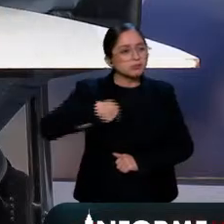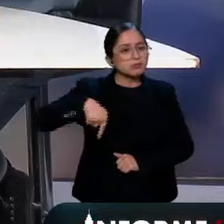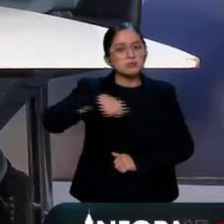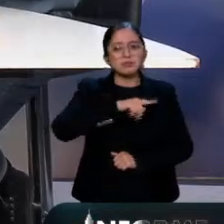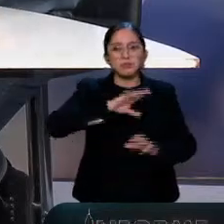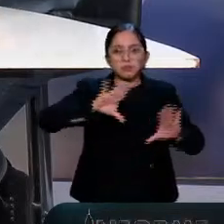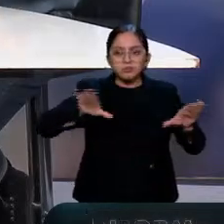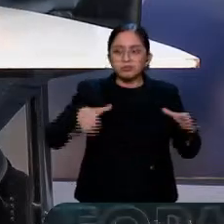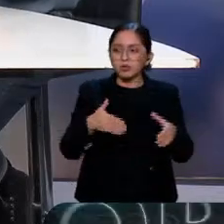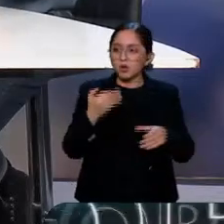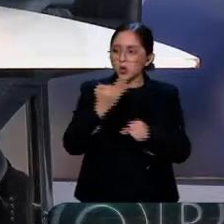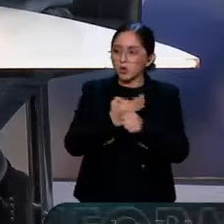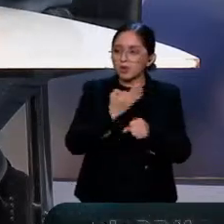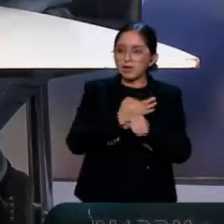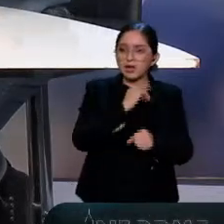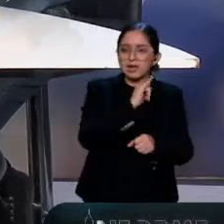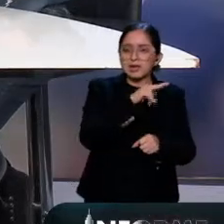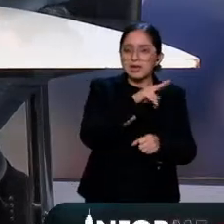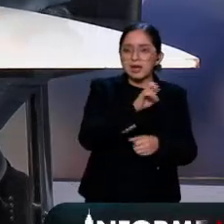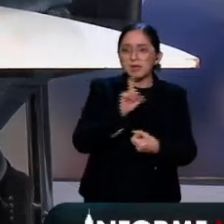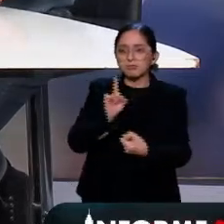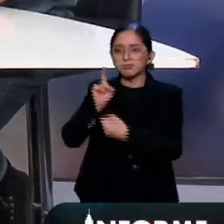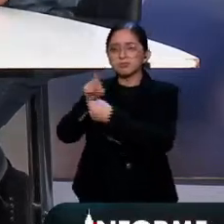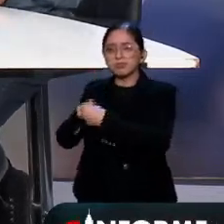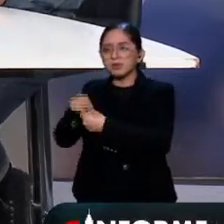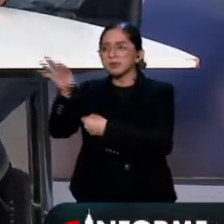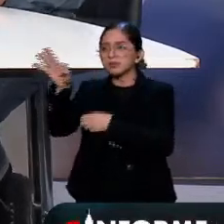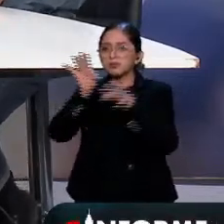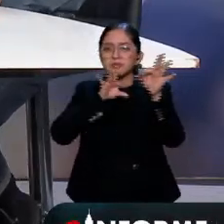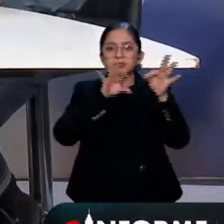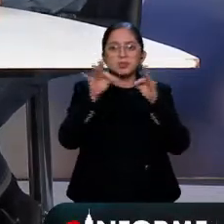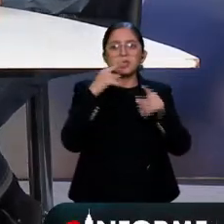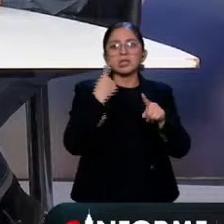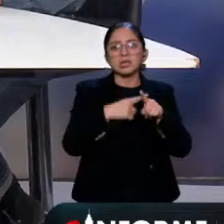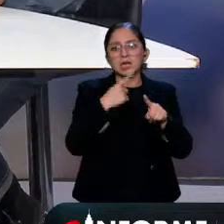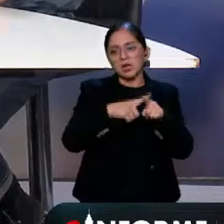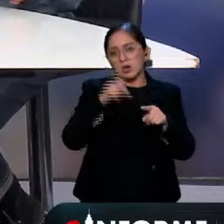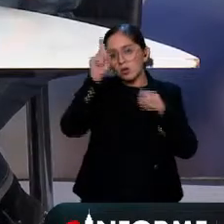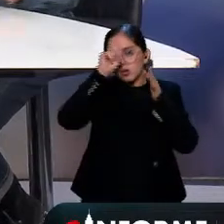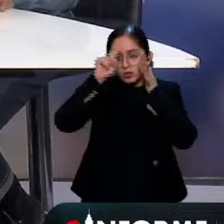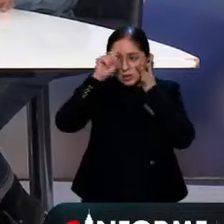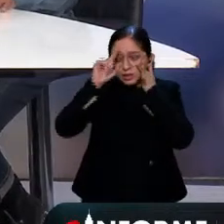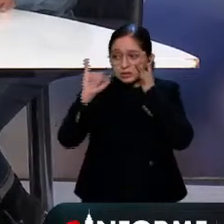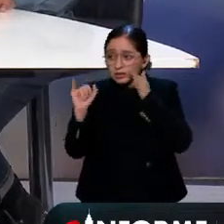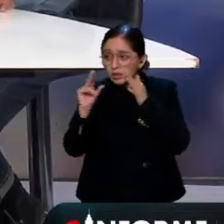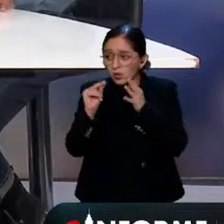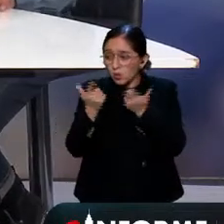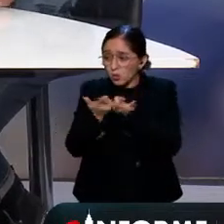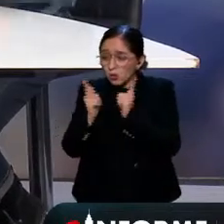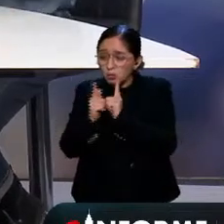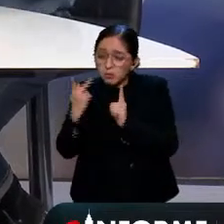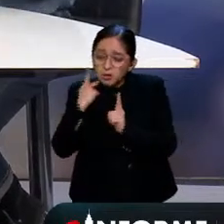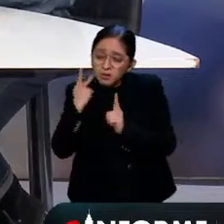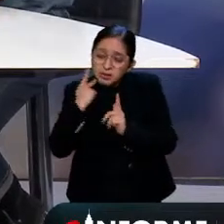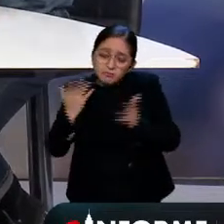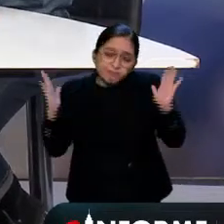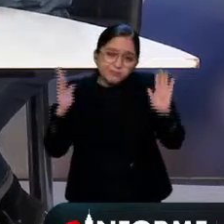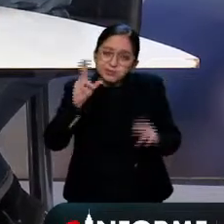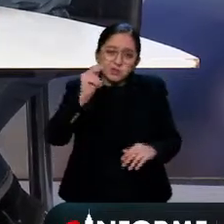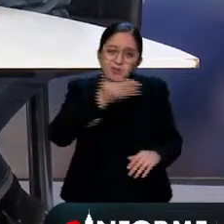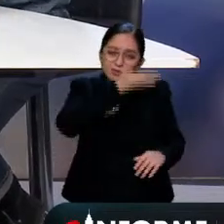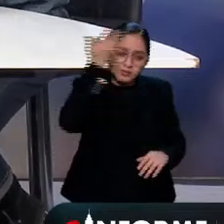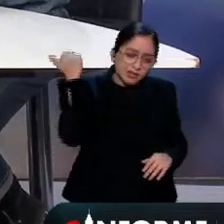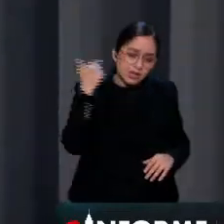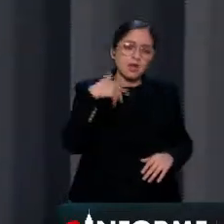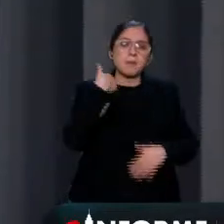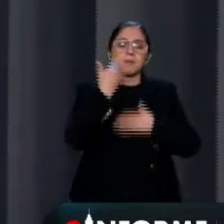actualmente como es que se eligen los consejeros está partidizado o no está partidizado en fin seguiremos seguiremos hablando